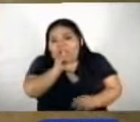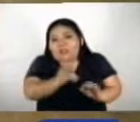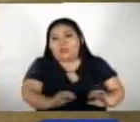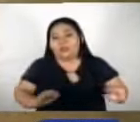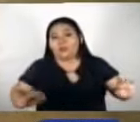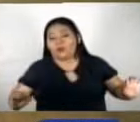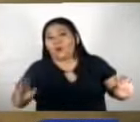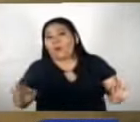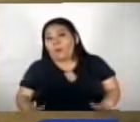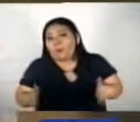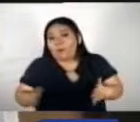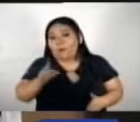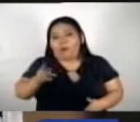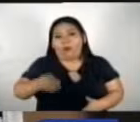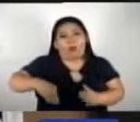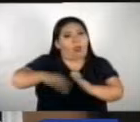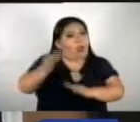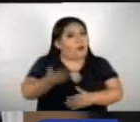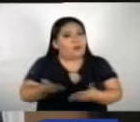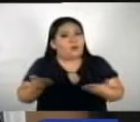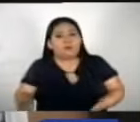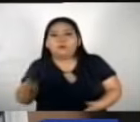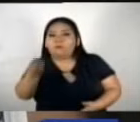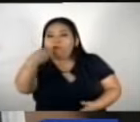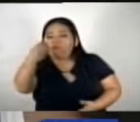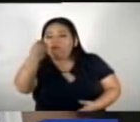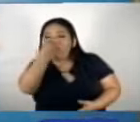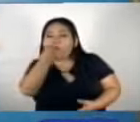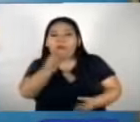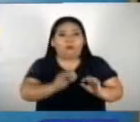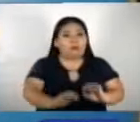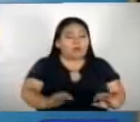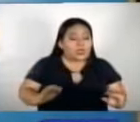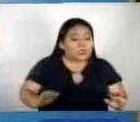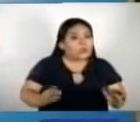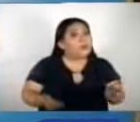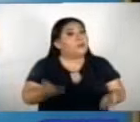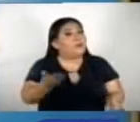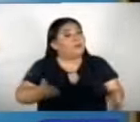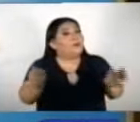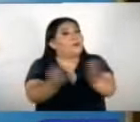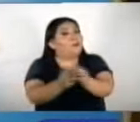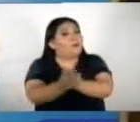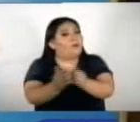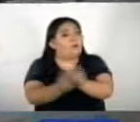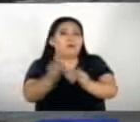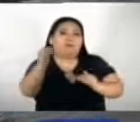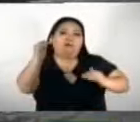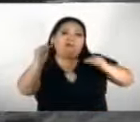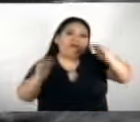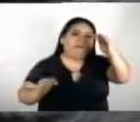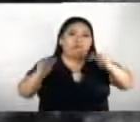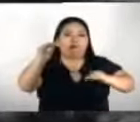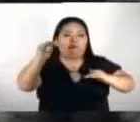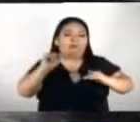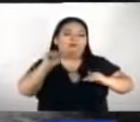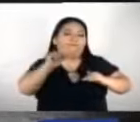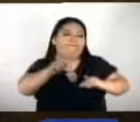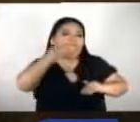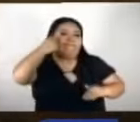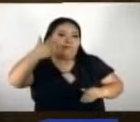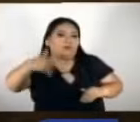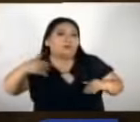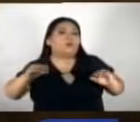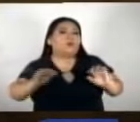pues ante el incremento en el precio de los alimentos, la nutrición infantil puede verse afectada. La desigualdad es otro factor que amenaza a la niñez,